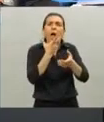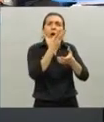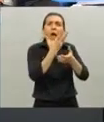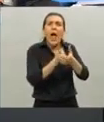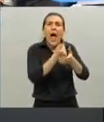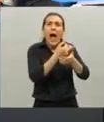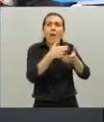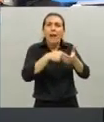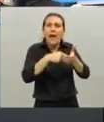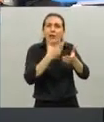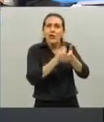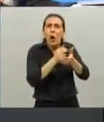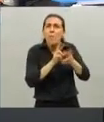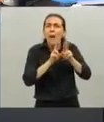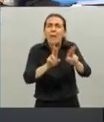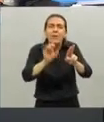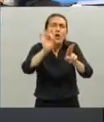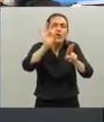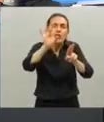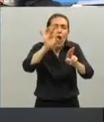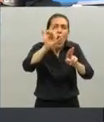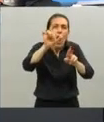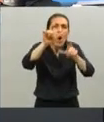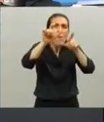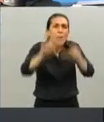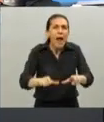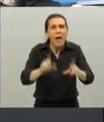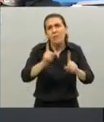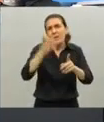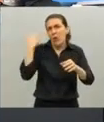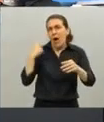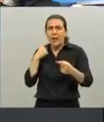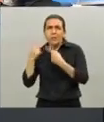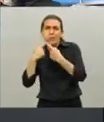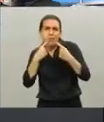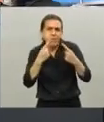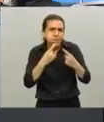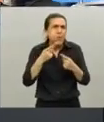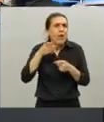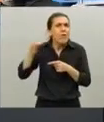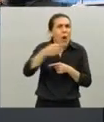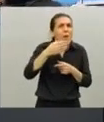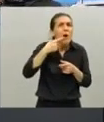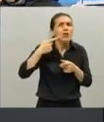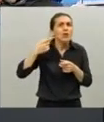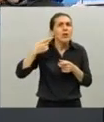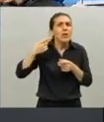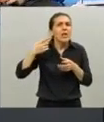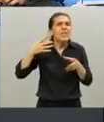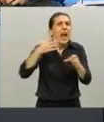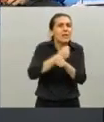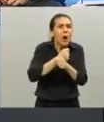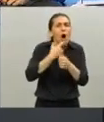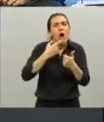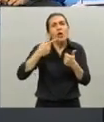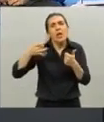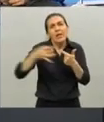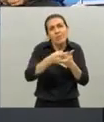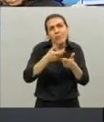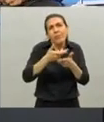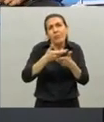esenciales para viajar lo hemos consultado durante todos estos días yendo a las distintas estaciones de transporte público